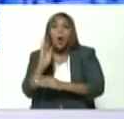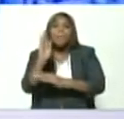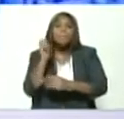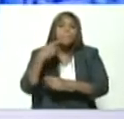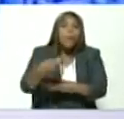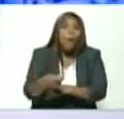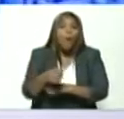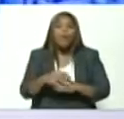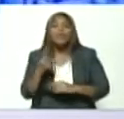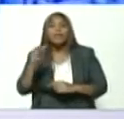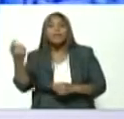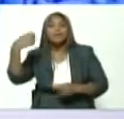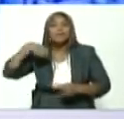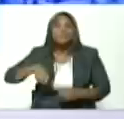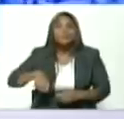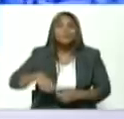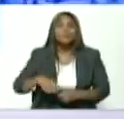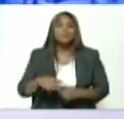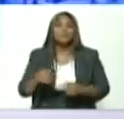ingreso